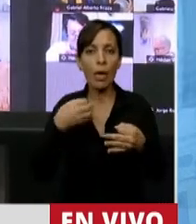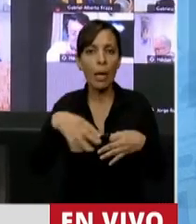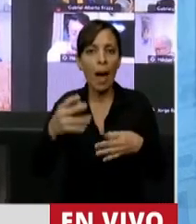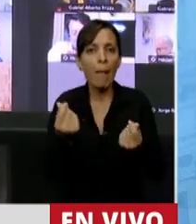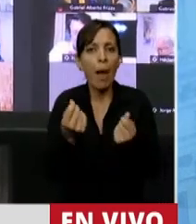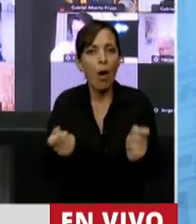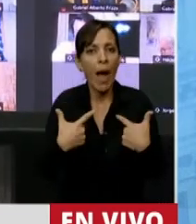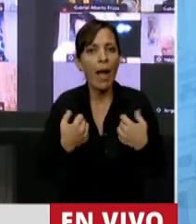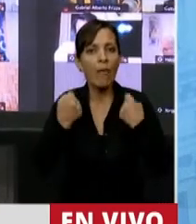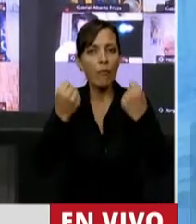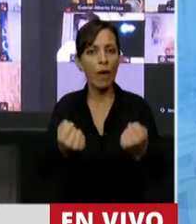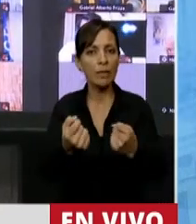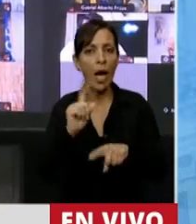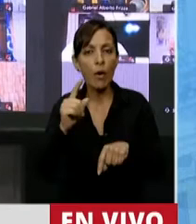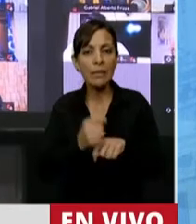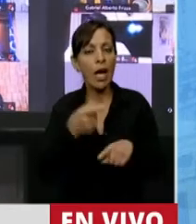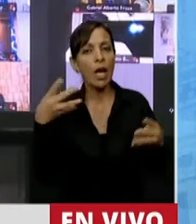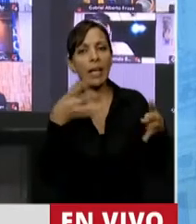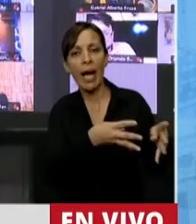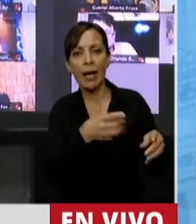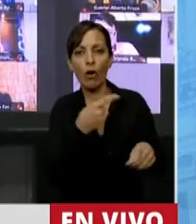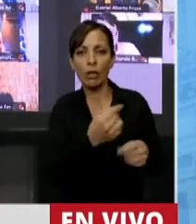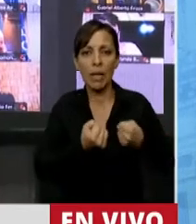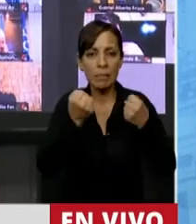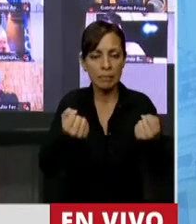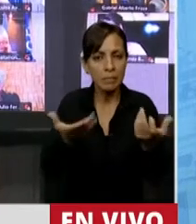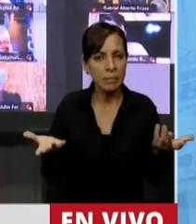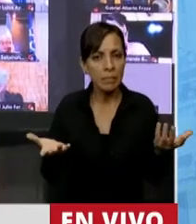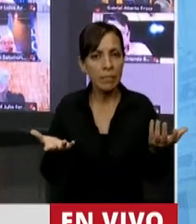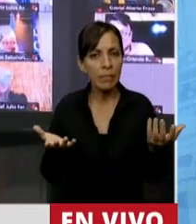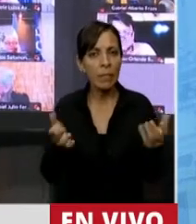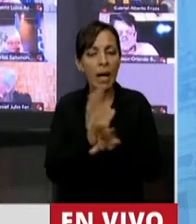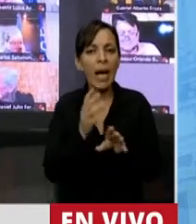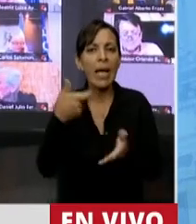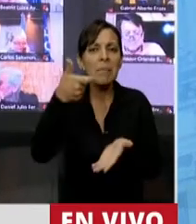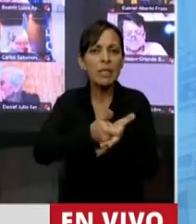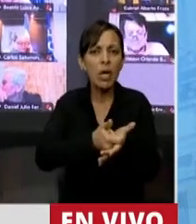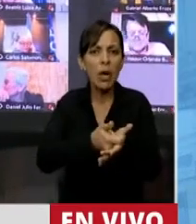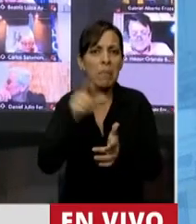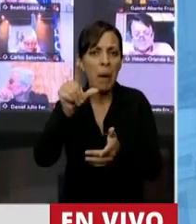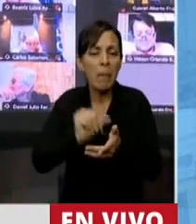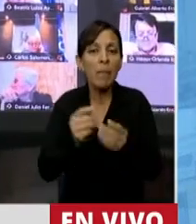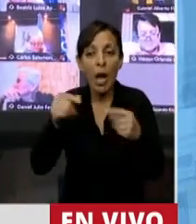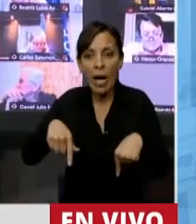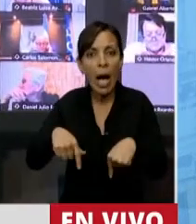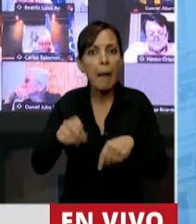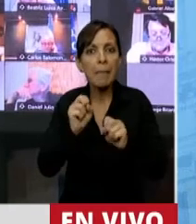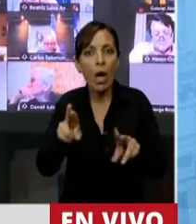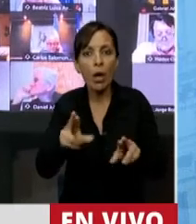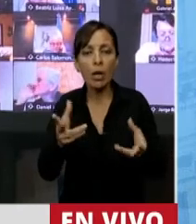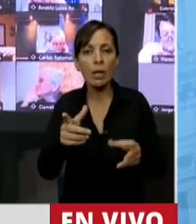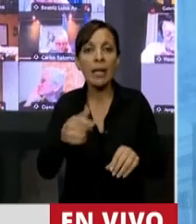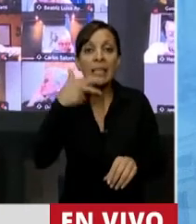esfuerzo, que no se le va a declarar la guerra al mérito. La inversión es bajísima porque acá se hace todo lo necesario para desalentarla. Y sin